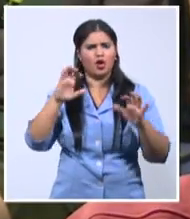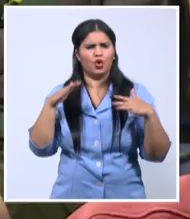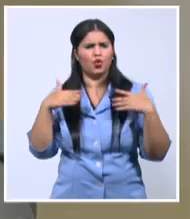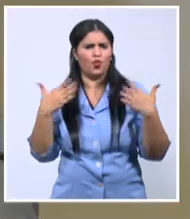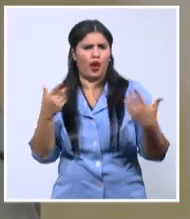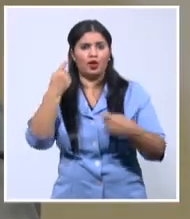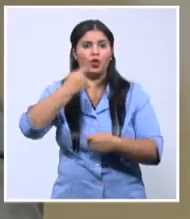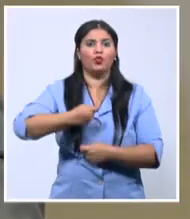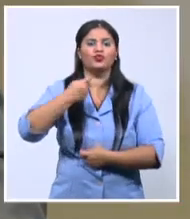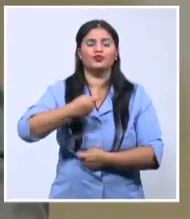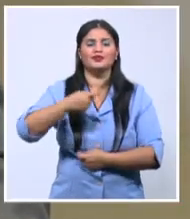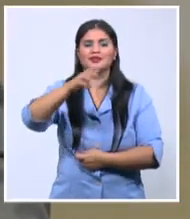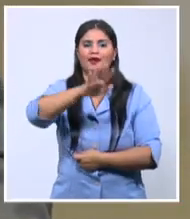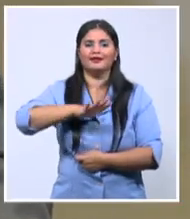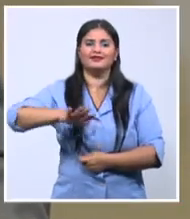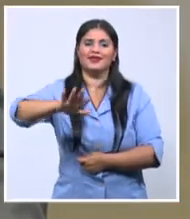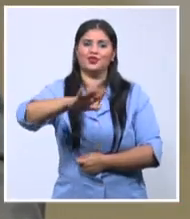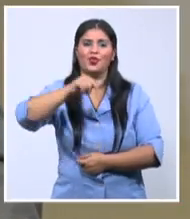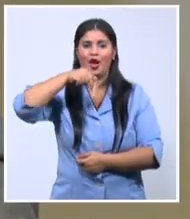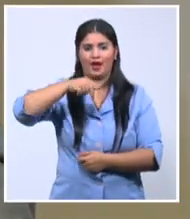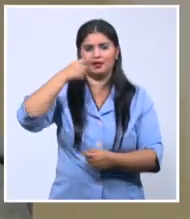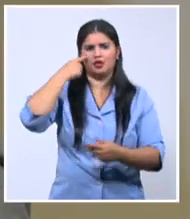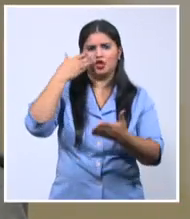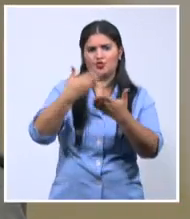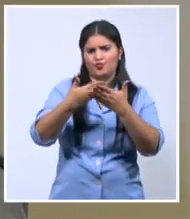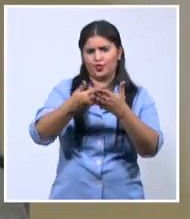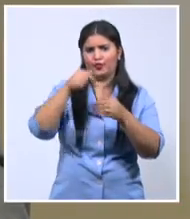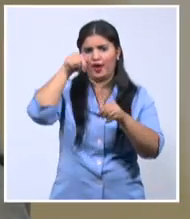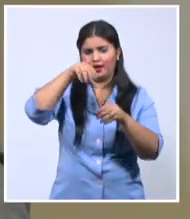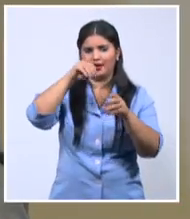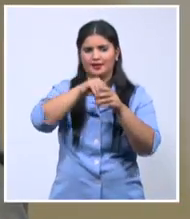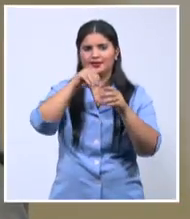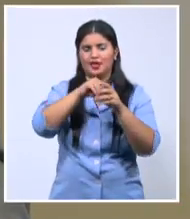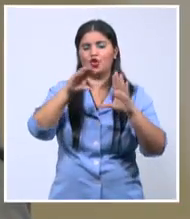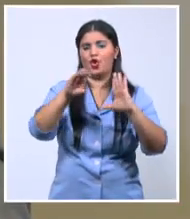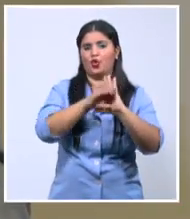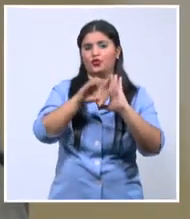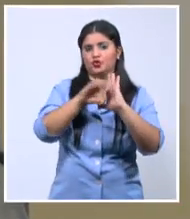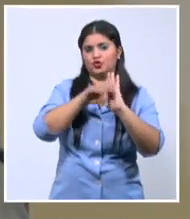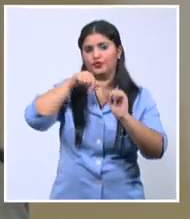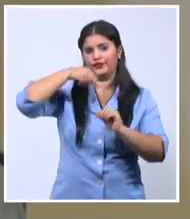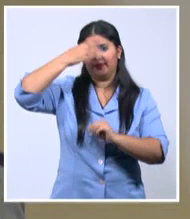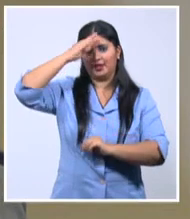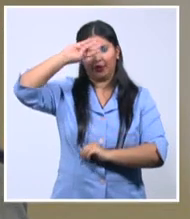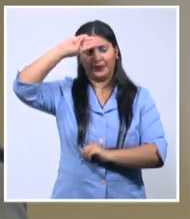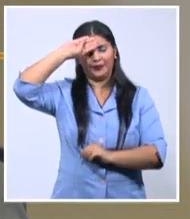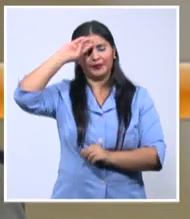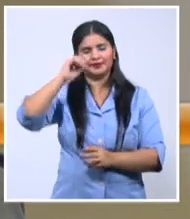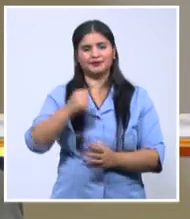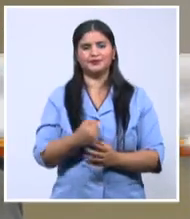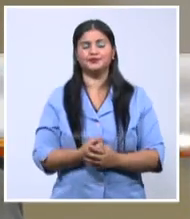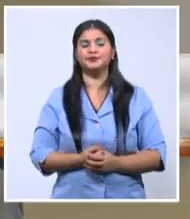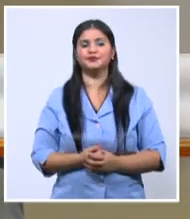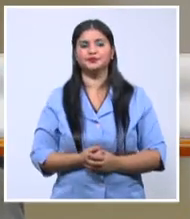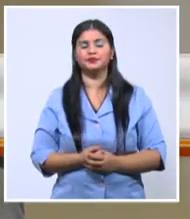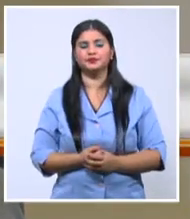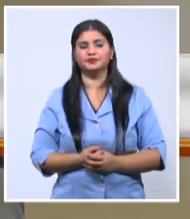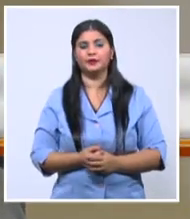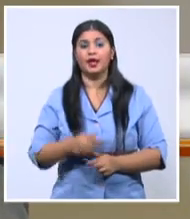lo que se evidencia en nuestra constitución. Ya es una realidad que en la impartición de justicia,